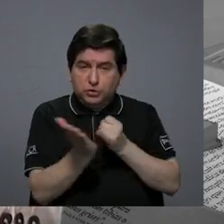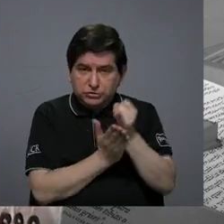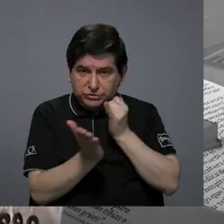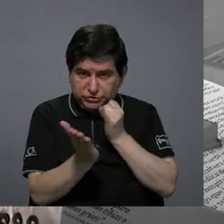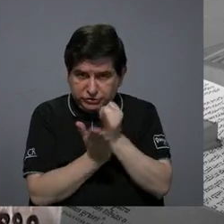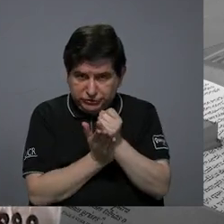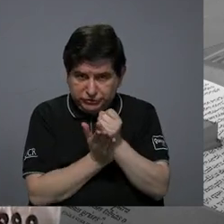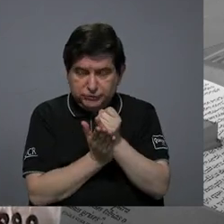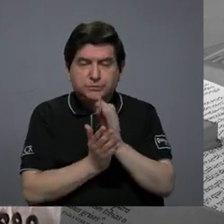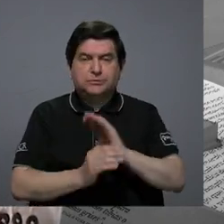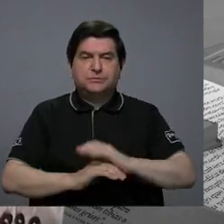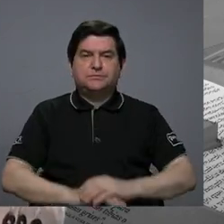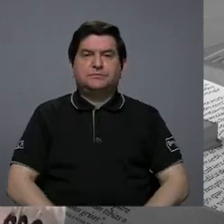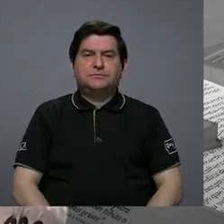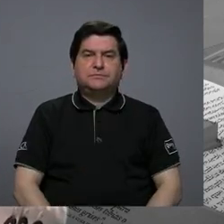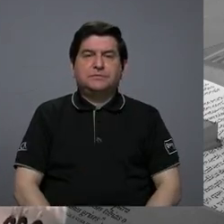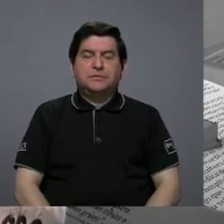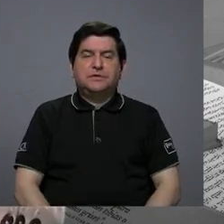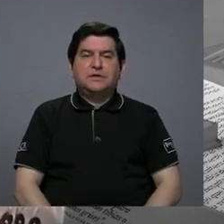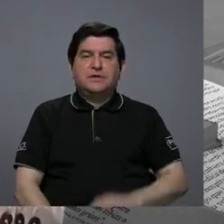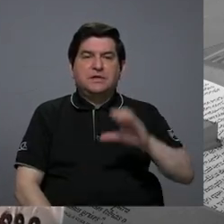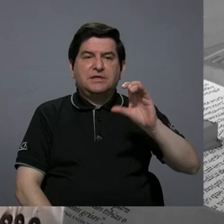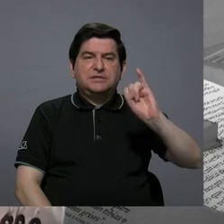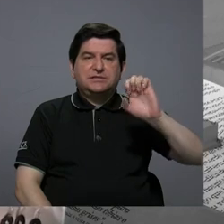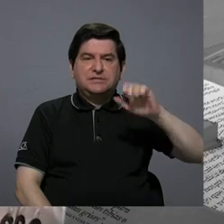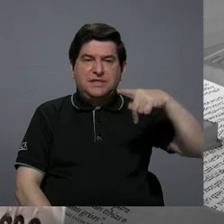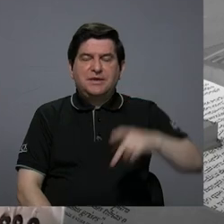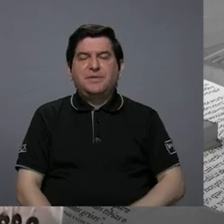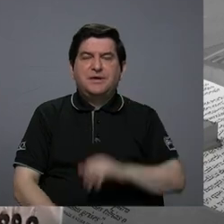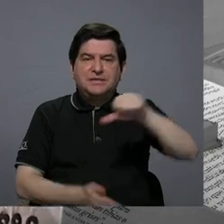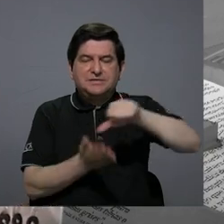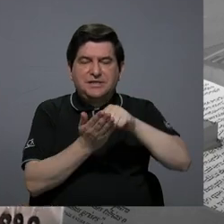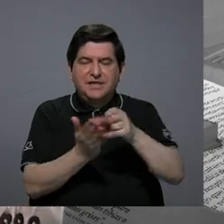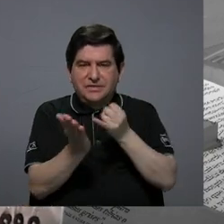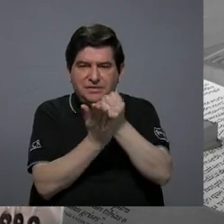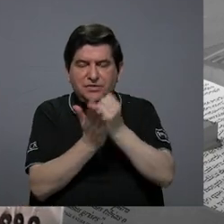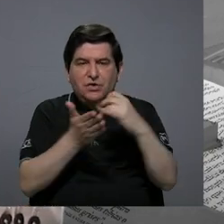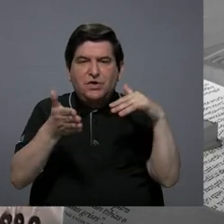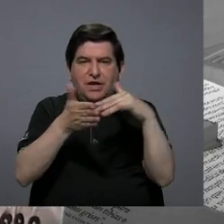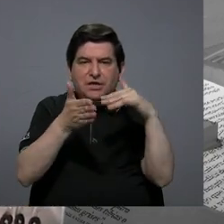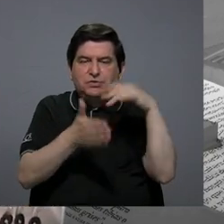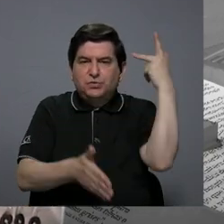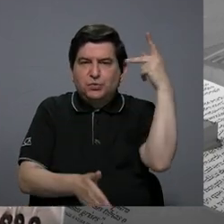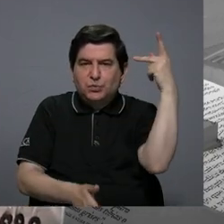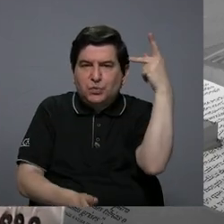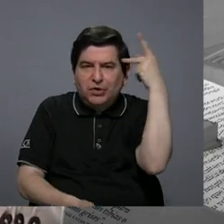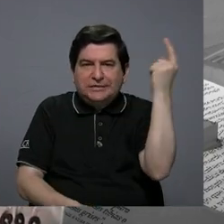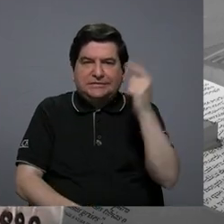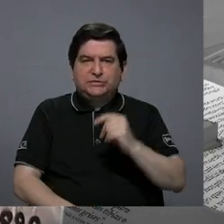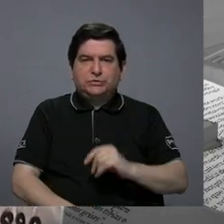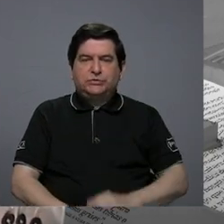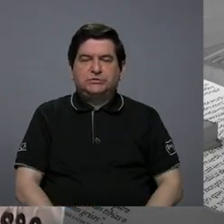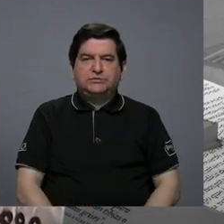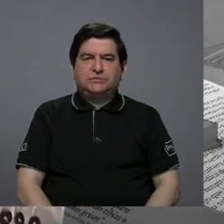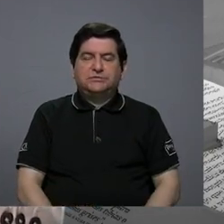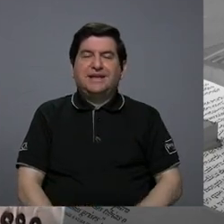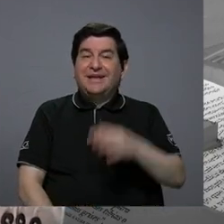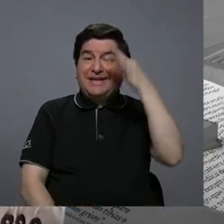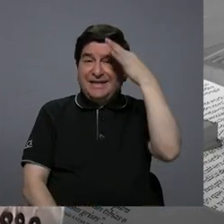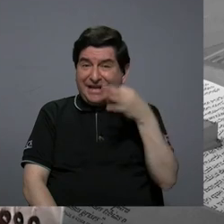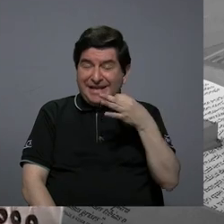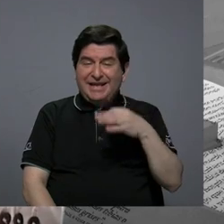investigación, del CIEP, del Centro de Investigaciones y Estudios Políticos, porque